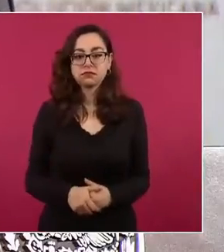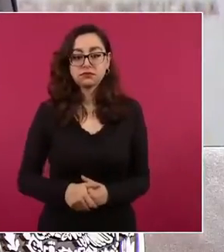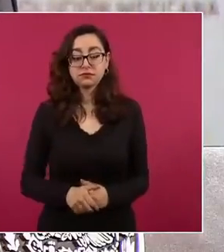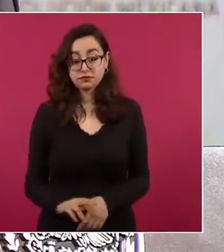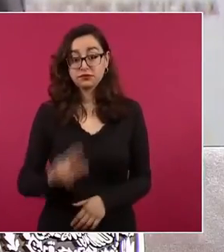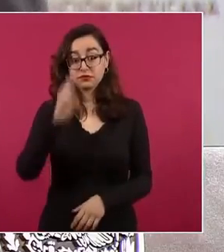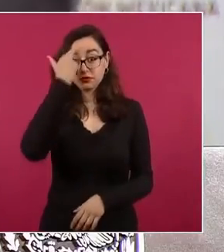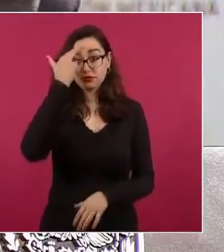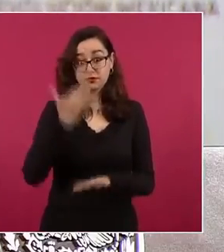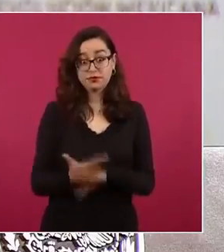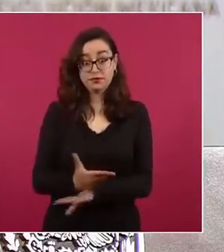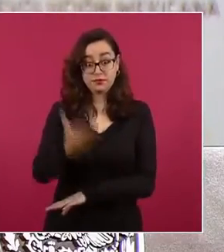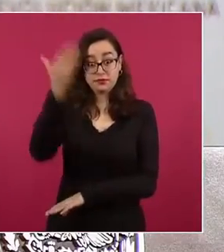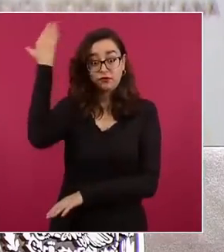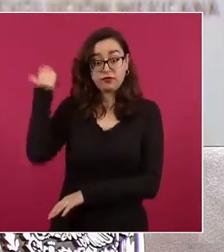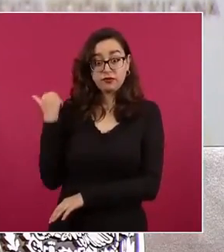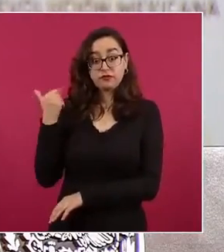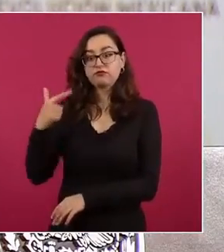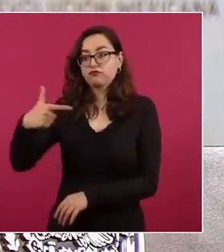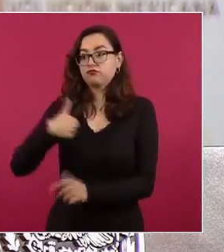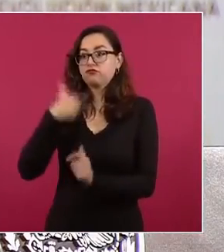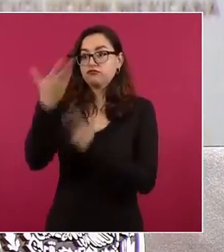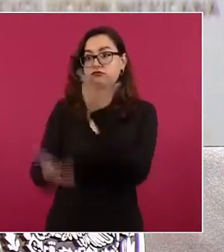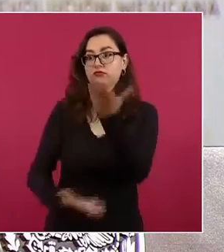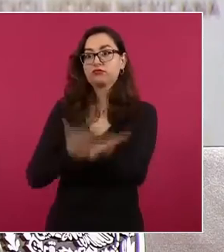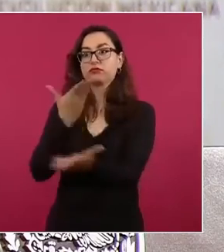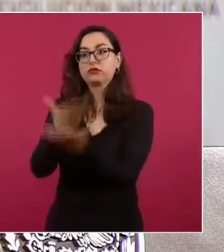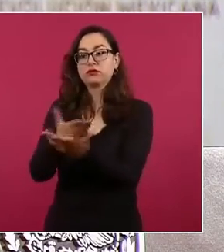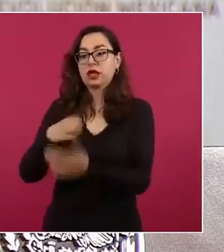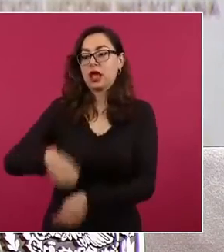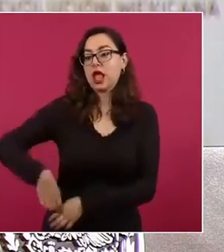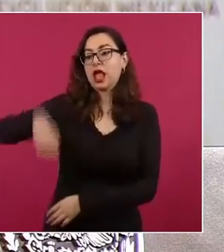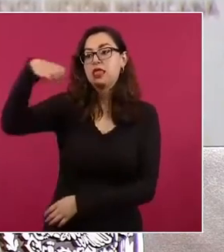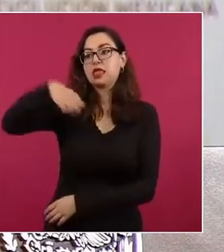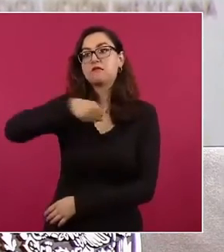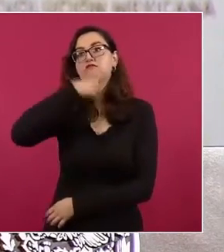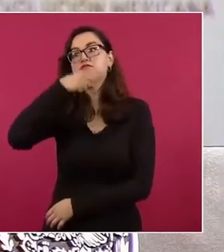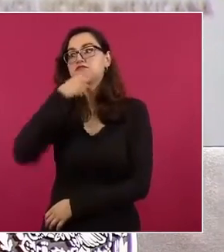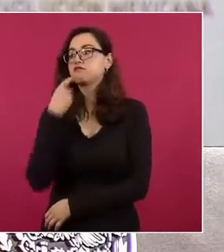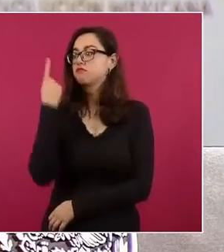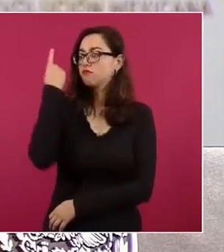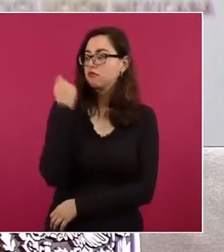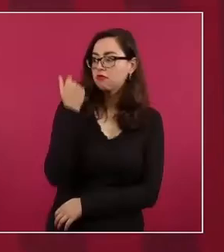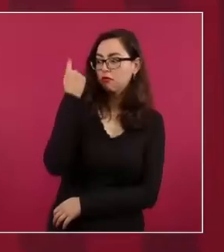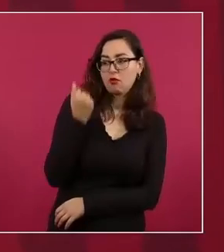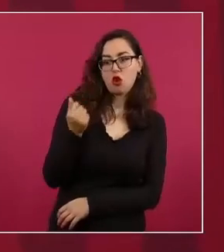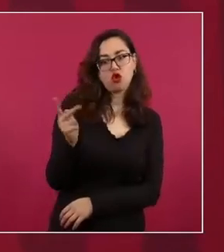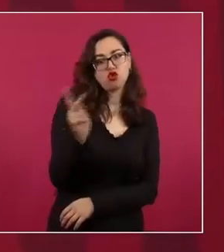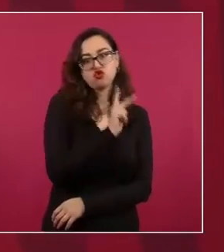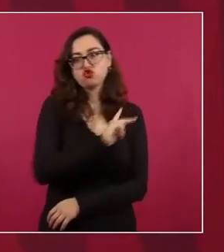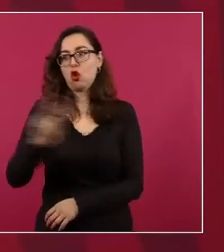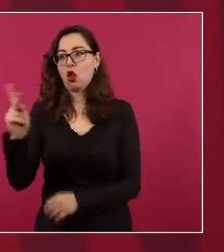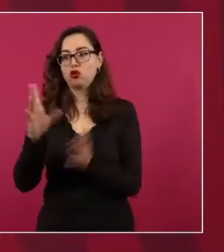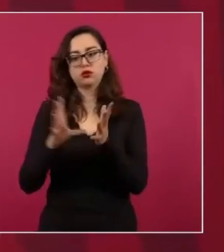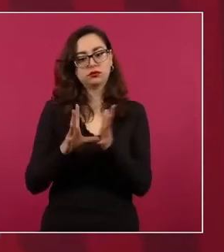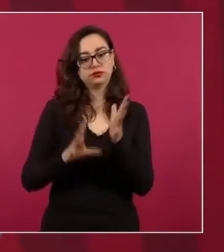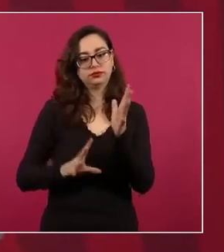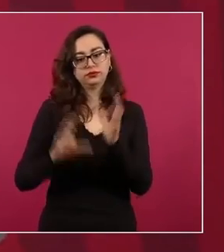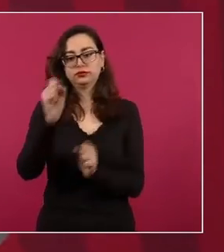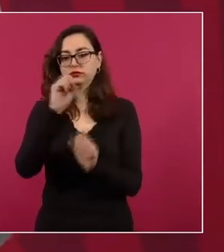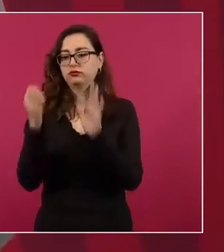a rango constitucional, estos reaccionarios corruptos,